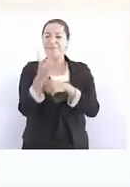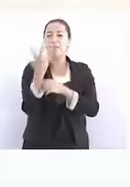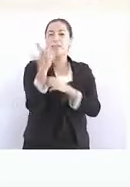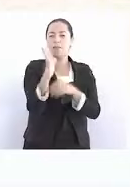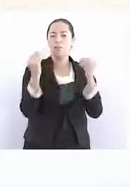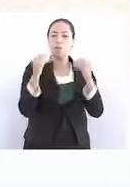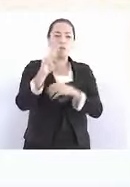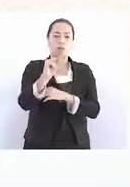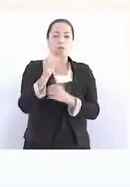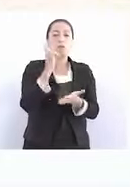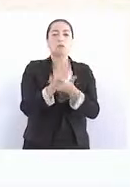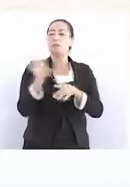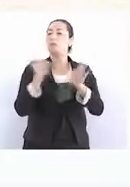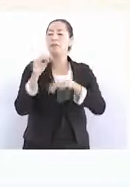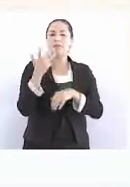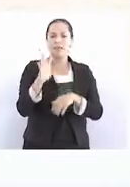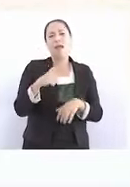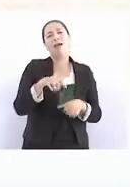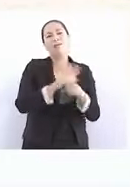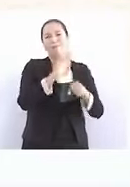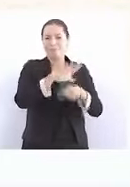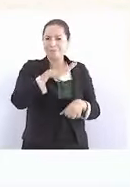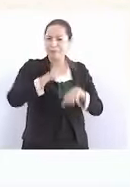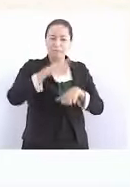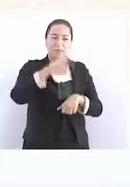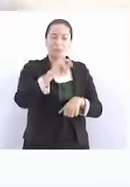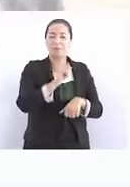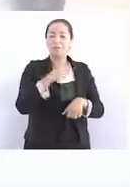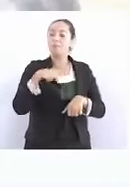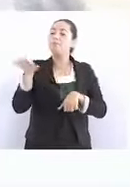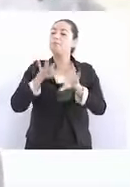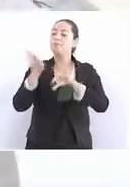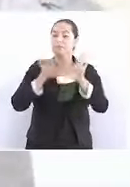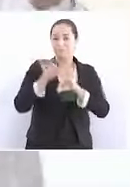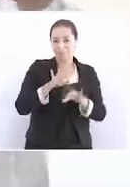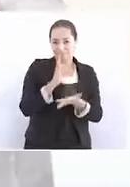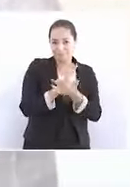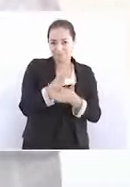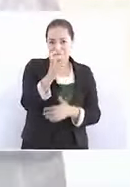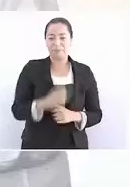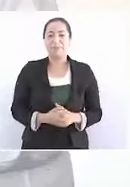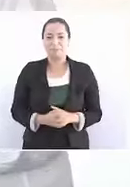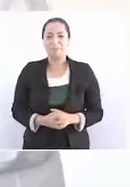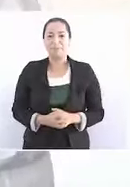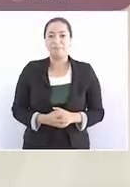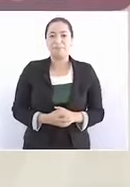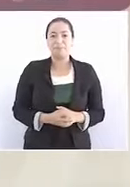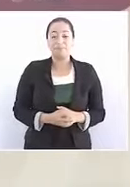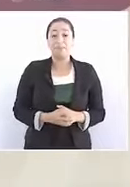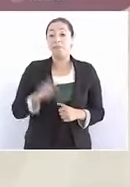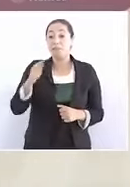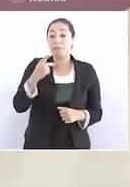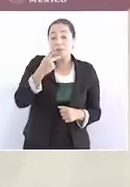Hay para más, pero puede ser que le dé yo al que está hablando